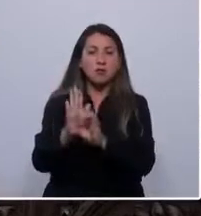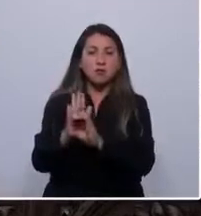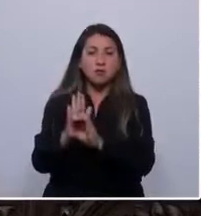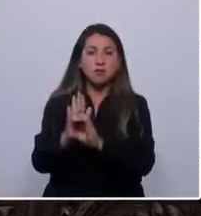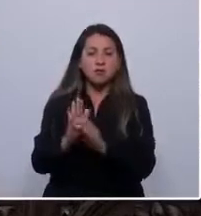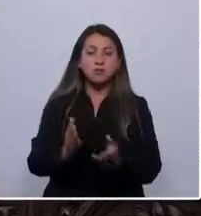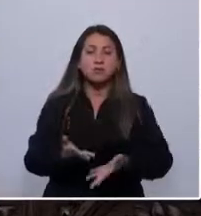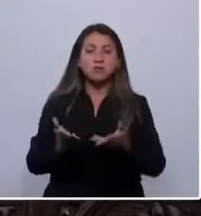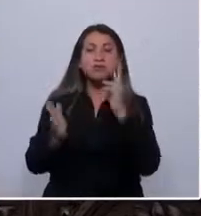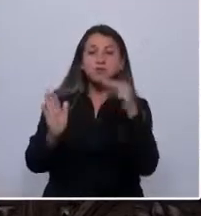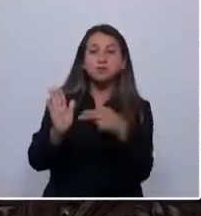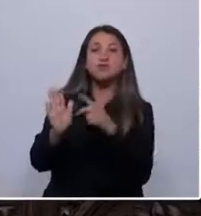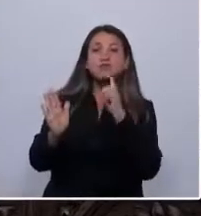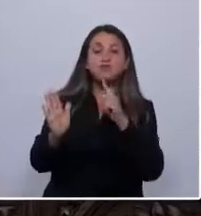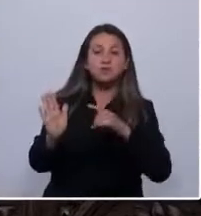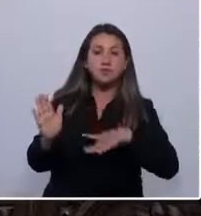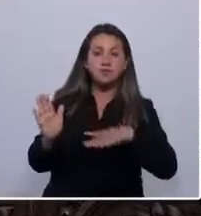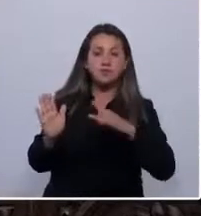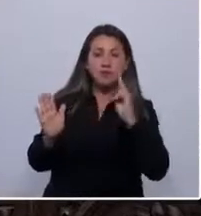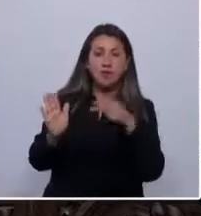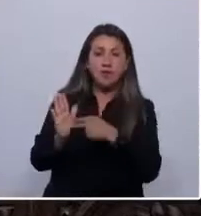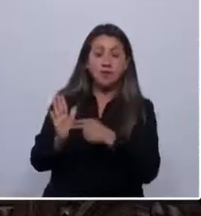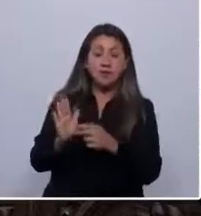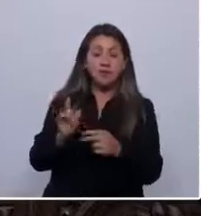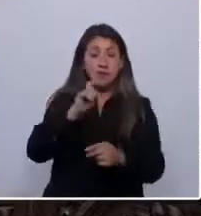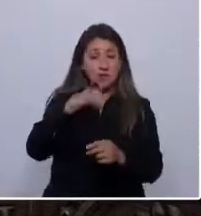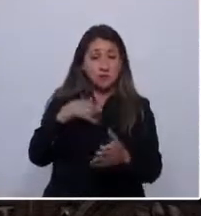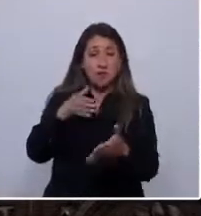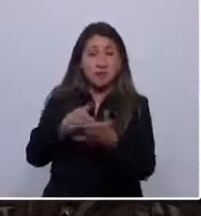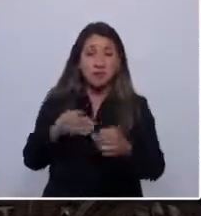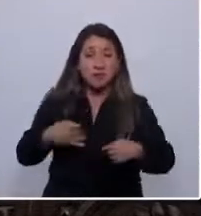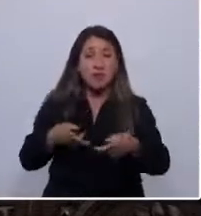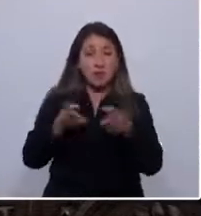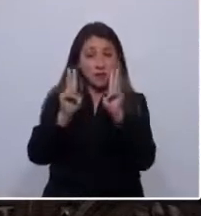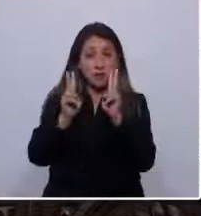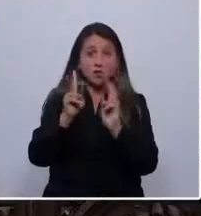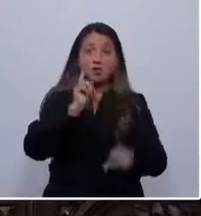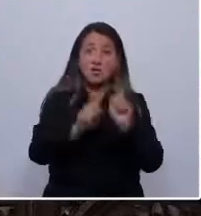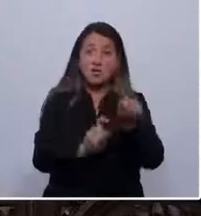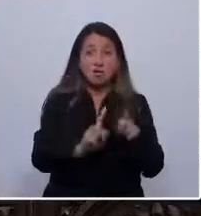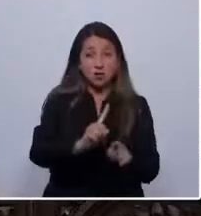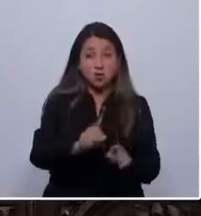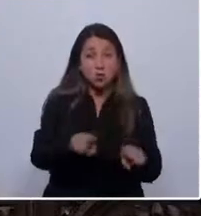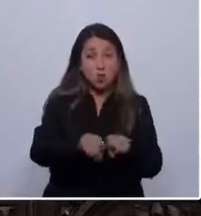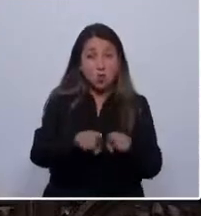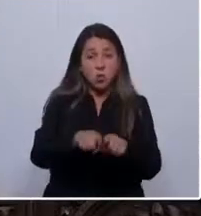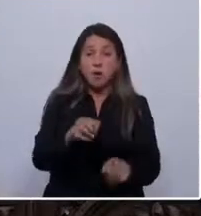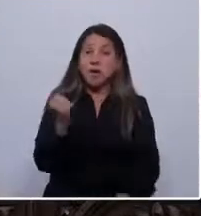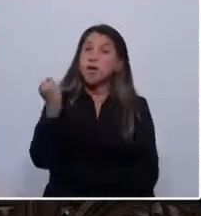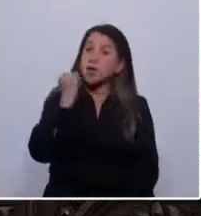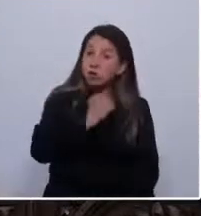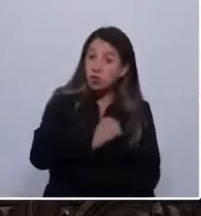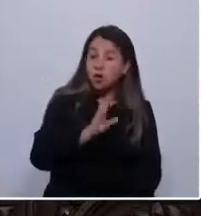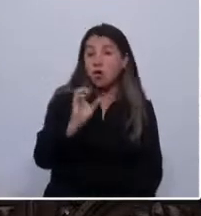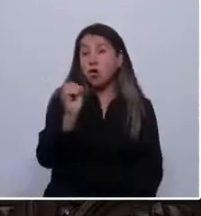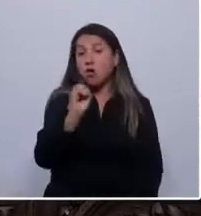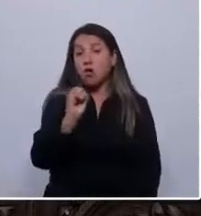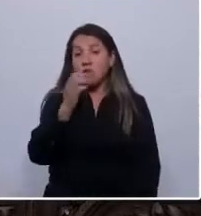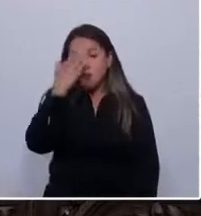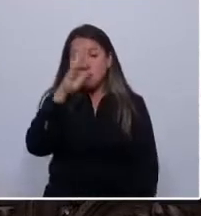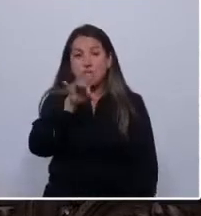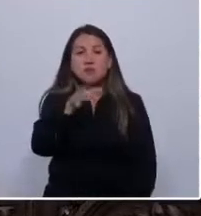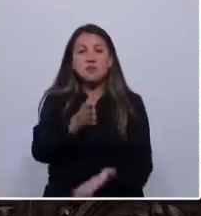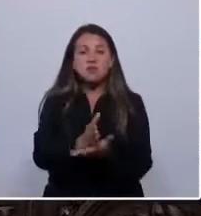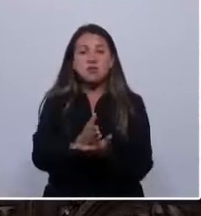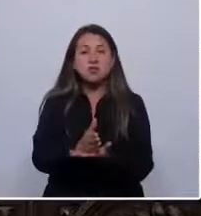ofrecerle a Chile. Eso no nos impide ejercer nuestro derecho a la crítica cuando se cometen errores o se toman malas decisiones